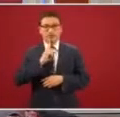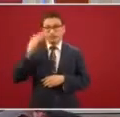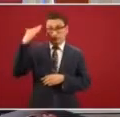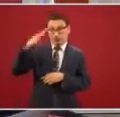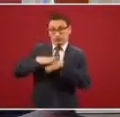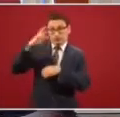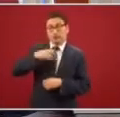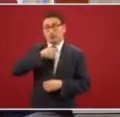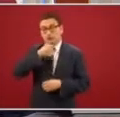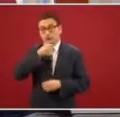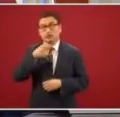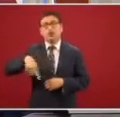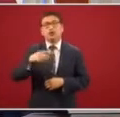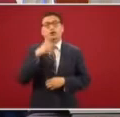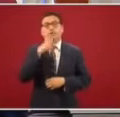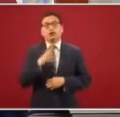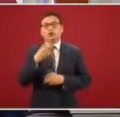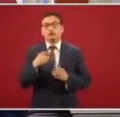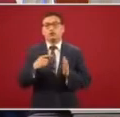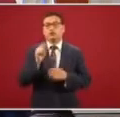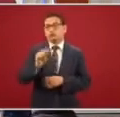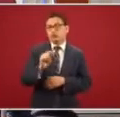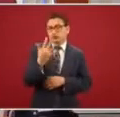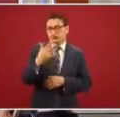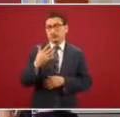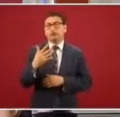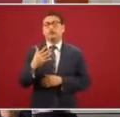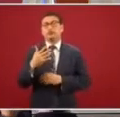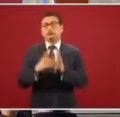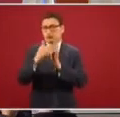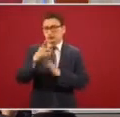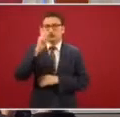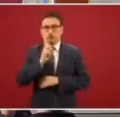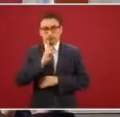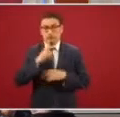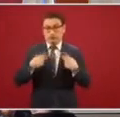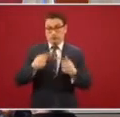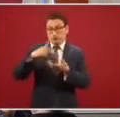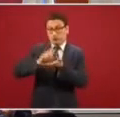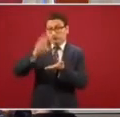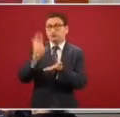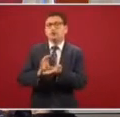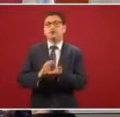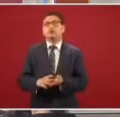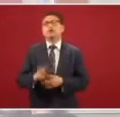mayor estamos casi llegando a 4.5 millones de mujeres, personas con discapacidad